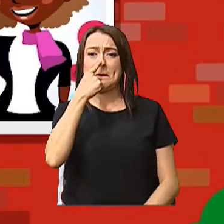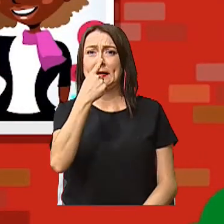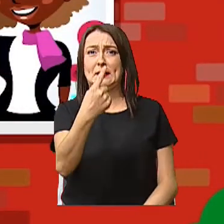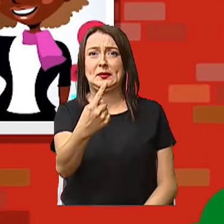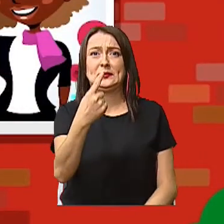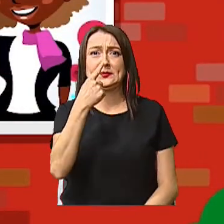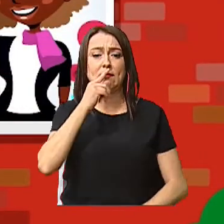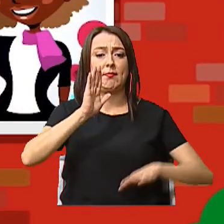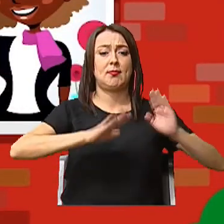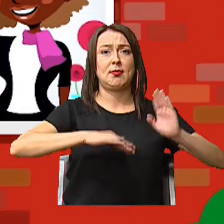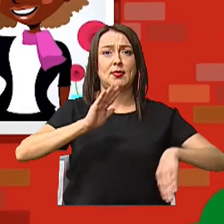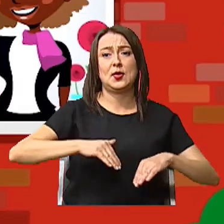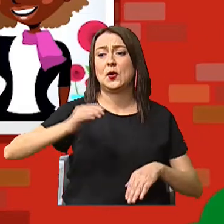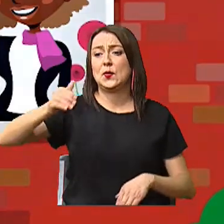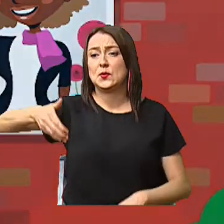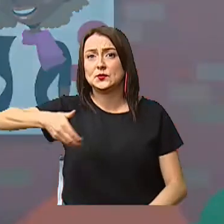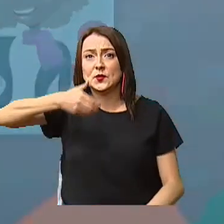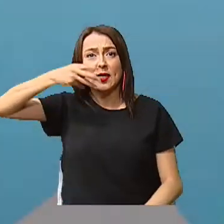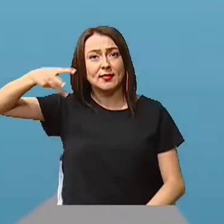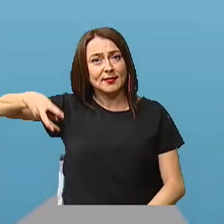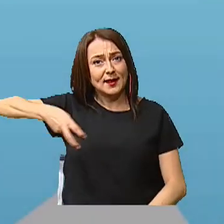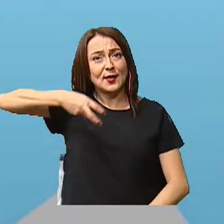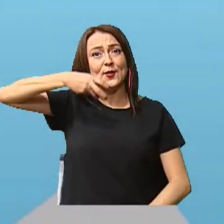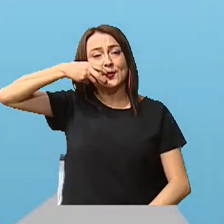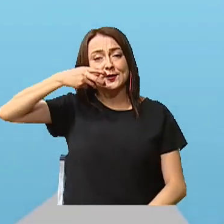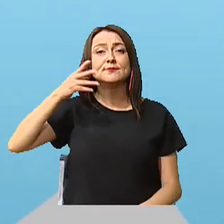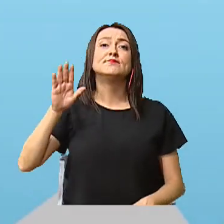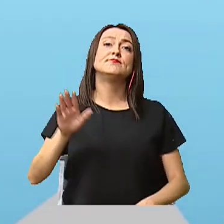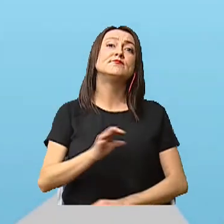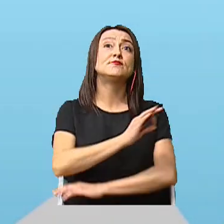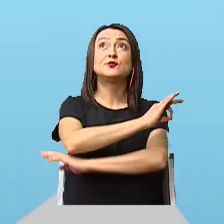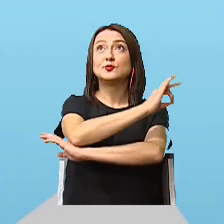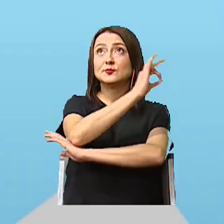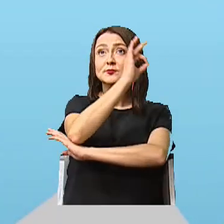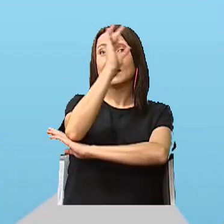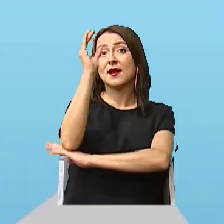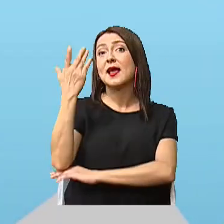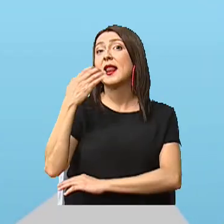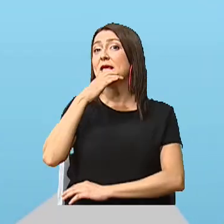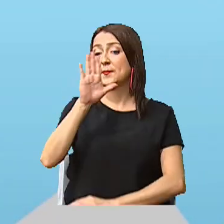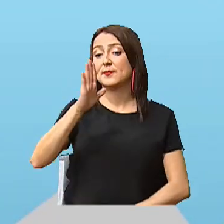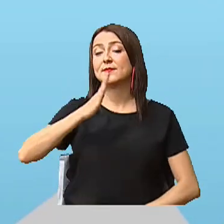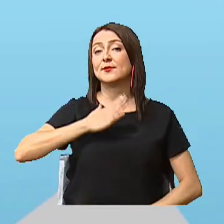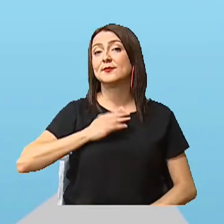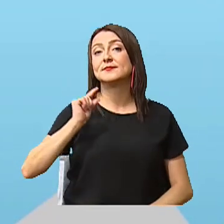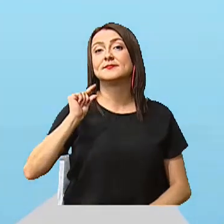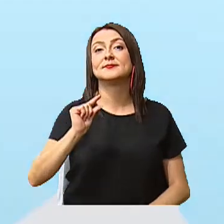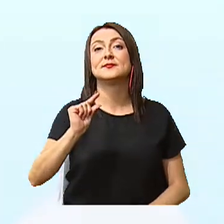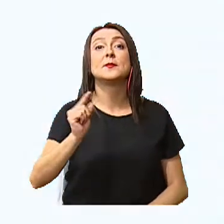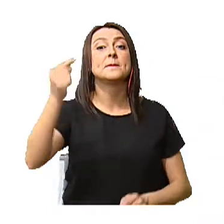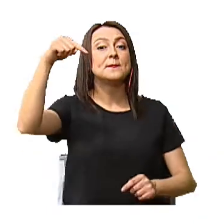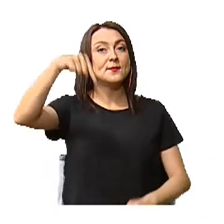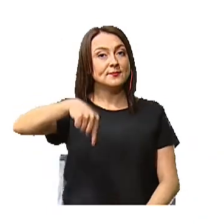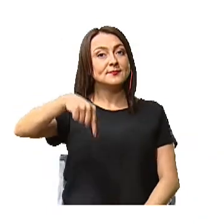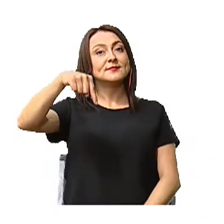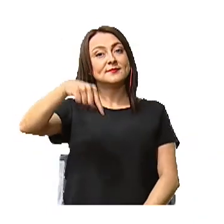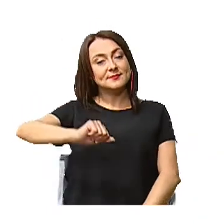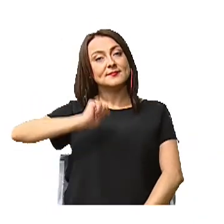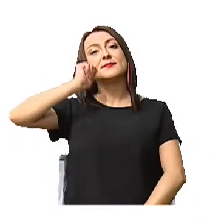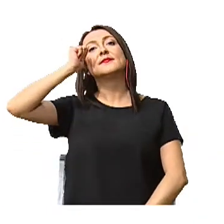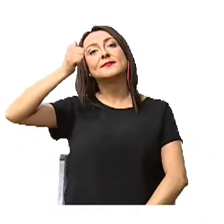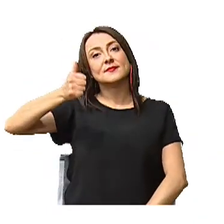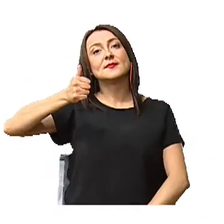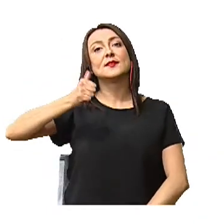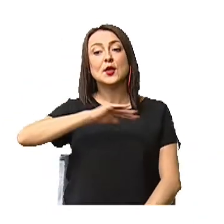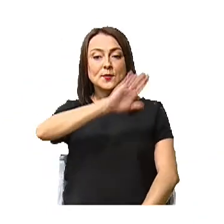tambor con una cuchara y un tenedor Un solecito, caliéntame un poquito por hoy Por